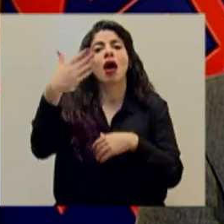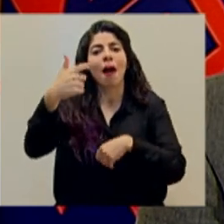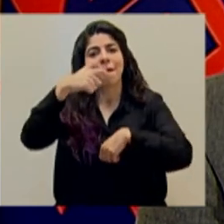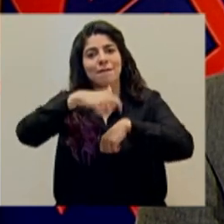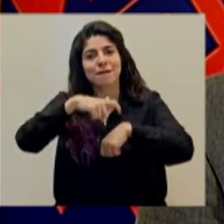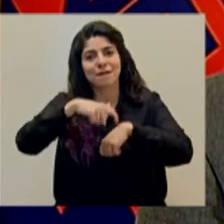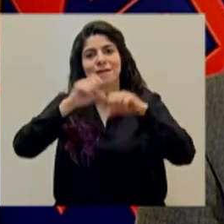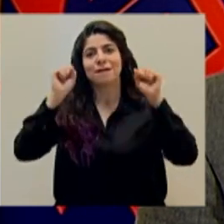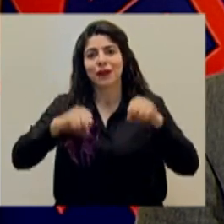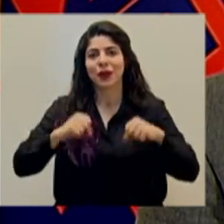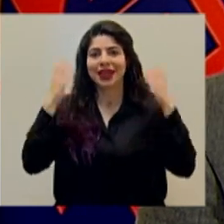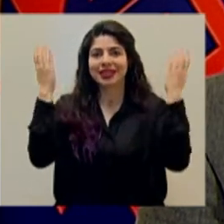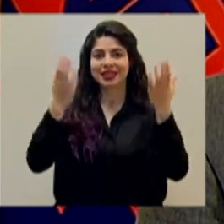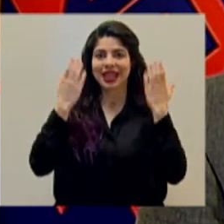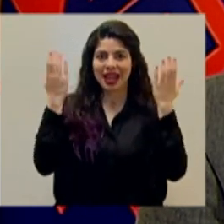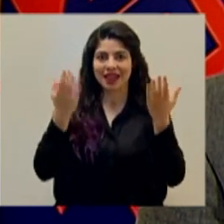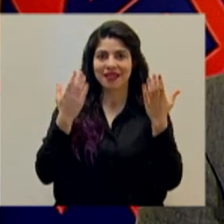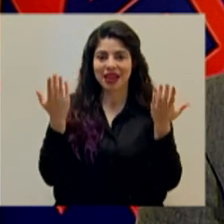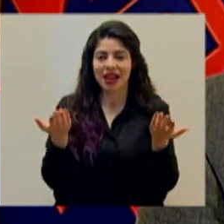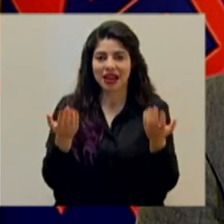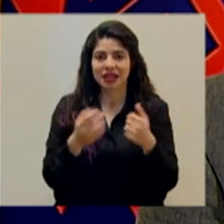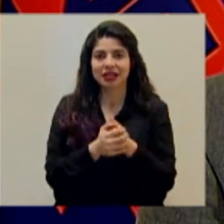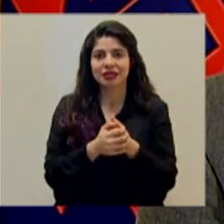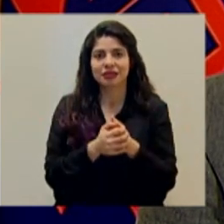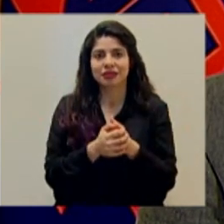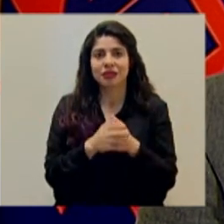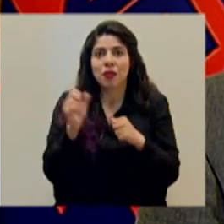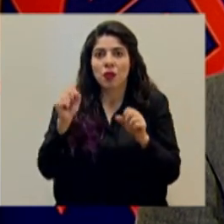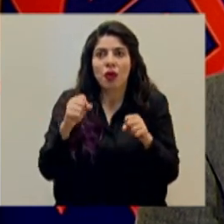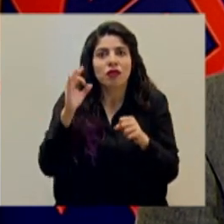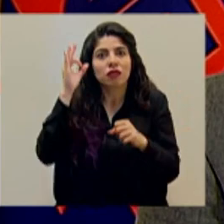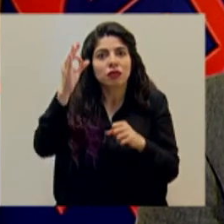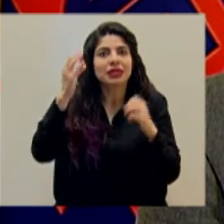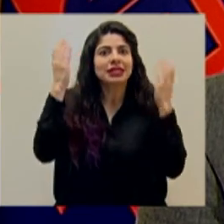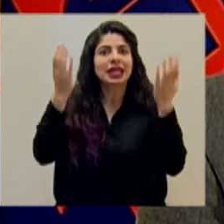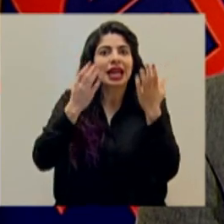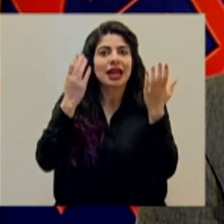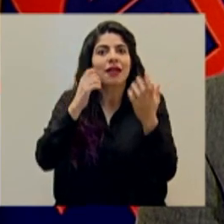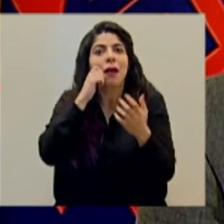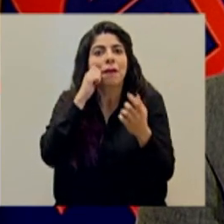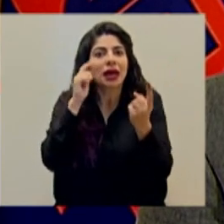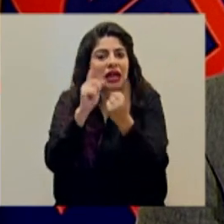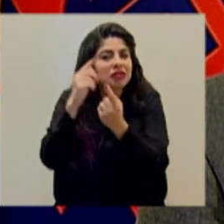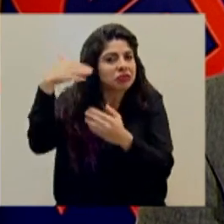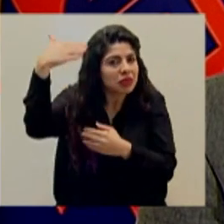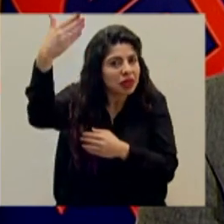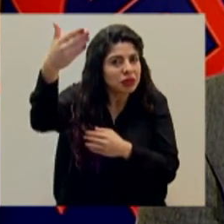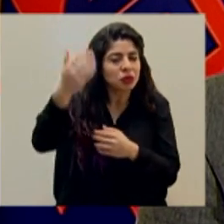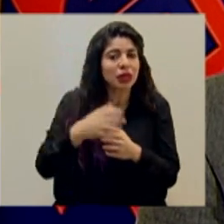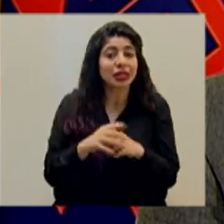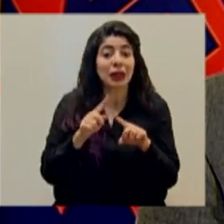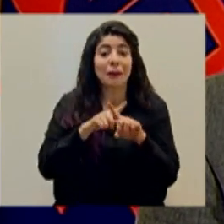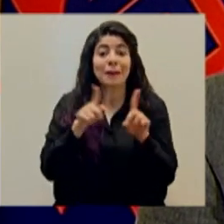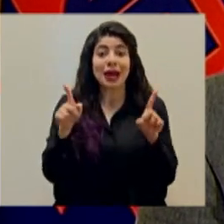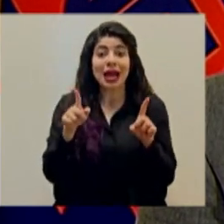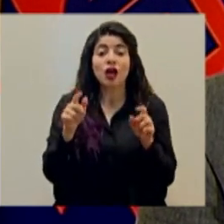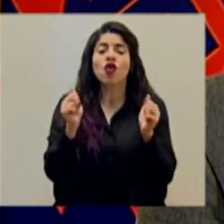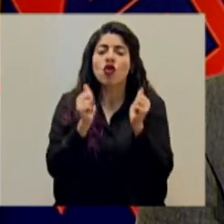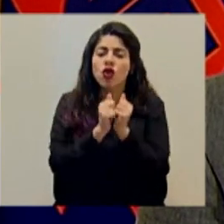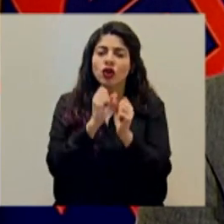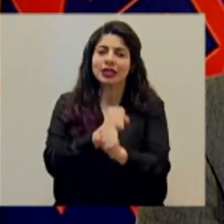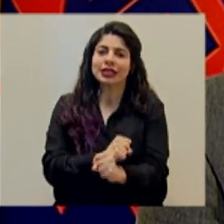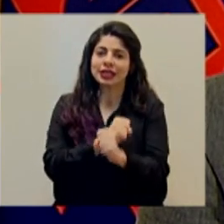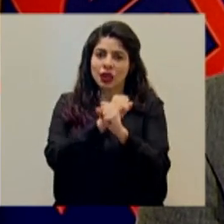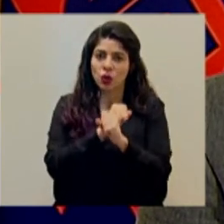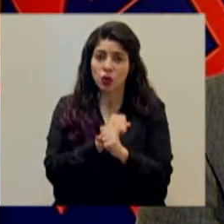realmente a como pudiéramos celebrar de forma presencial y pero de la manera más segura.